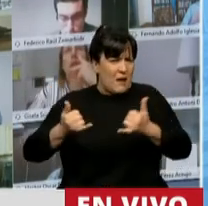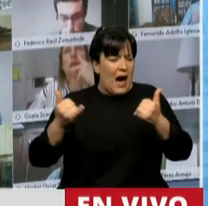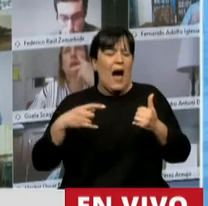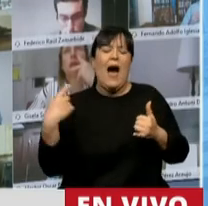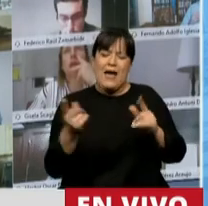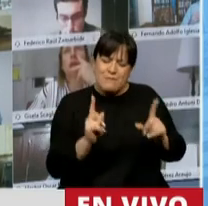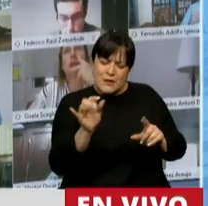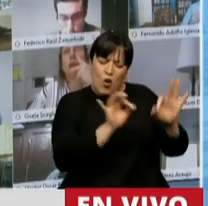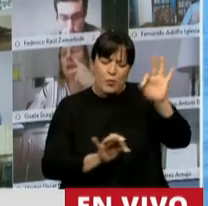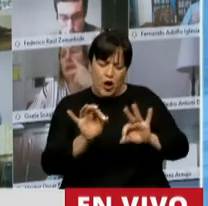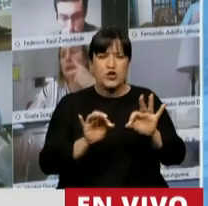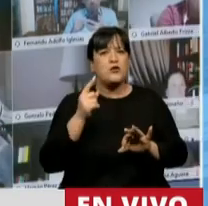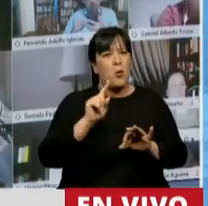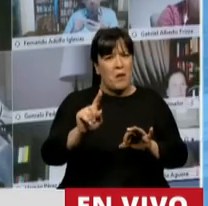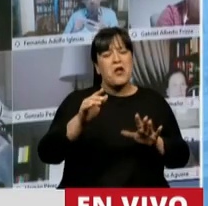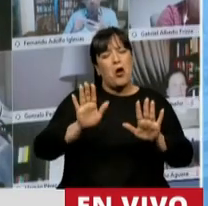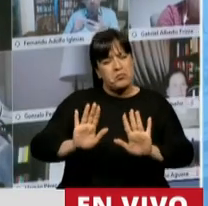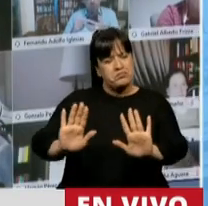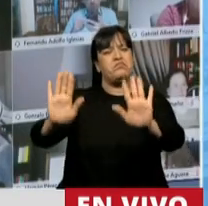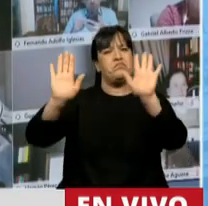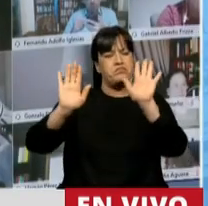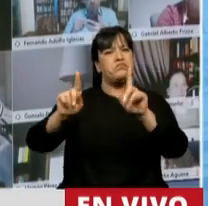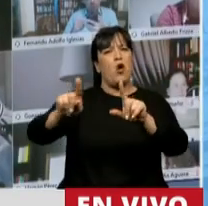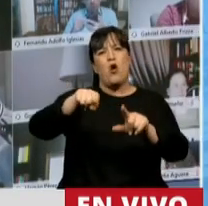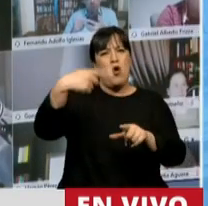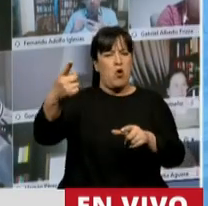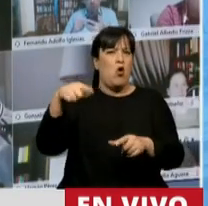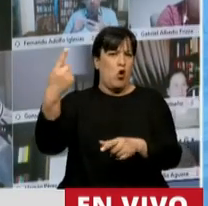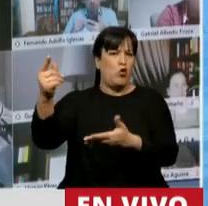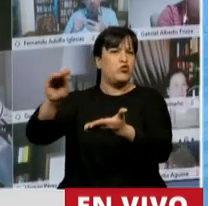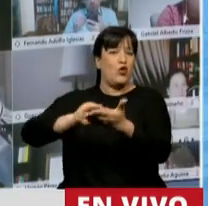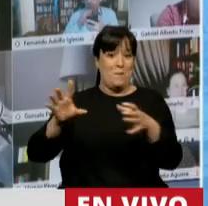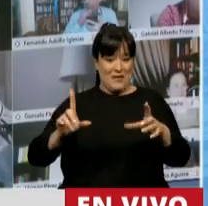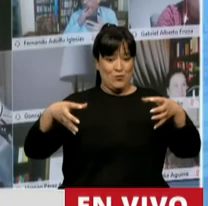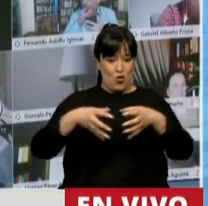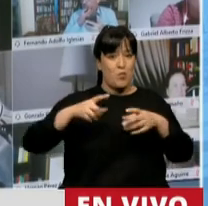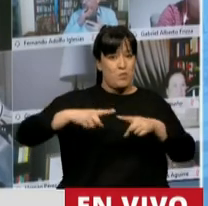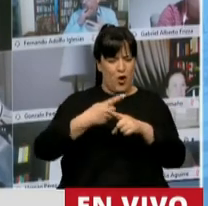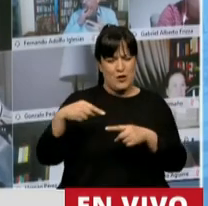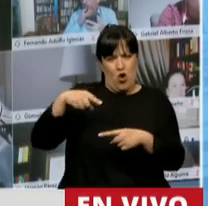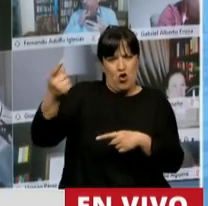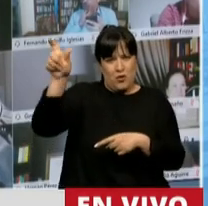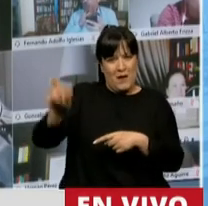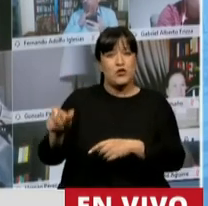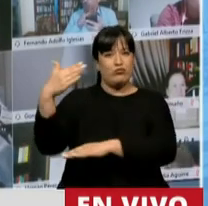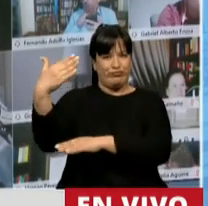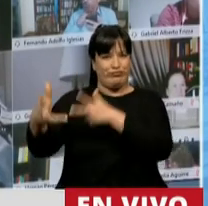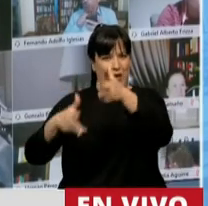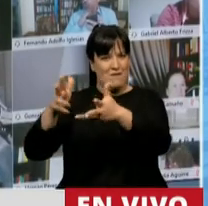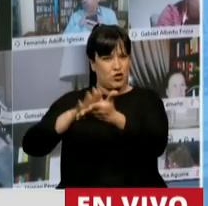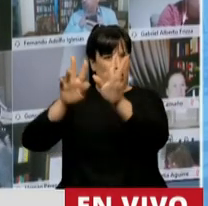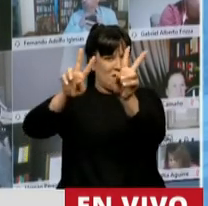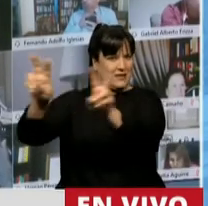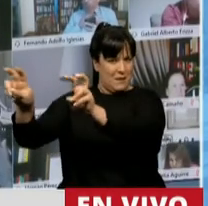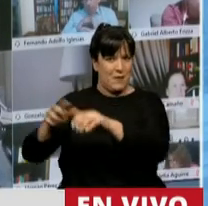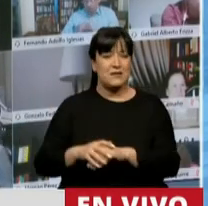vuelta sobre el proyecto y que voy a dejar que lo exprese uno de los integrantes de nuestro interbloque en cuanto habla y se